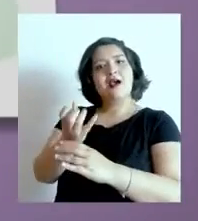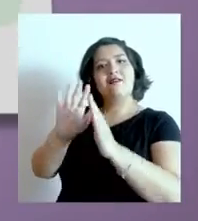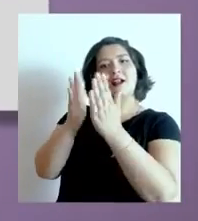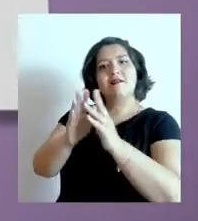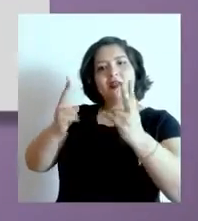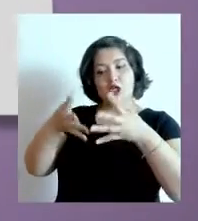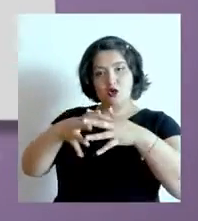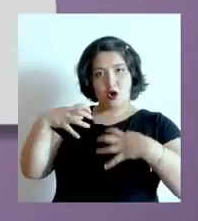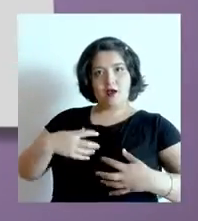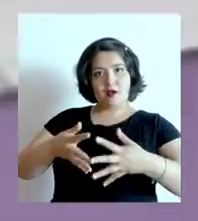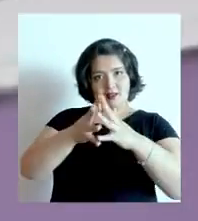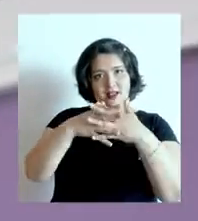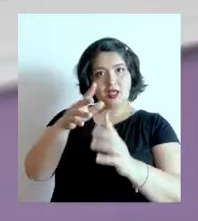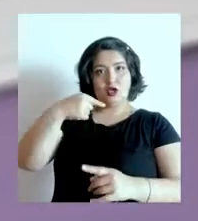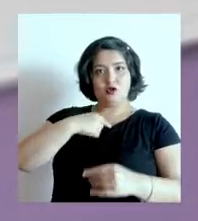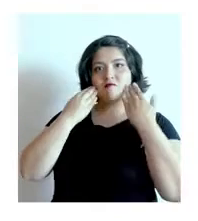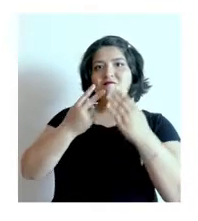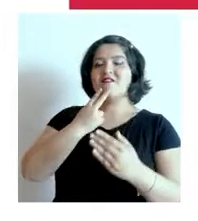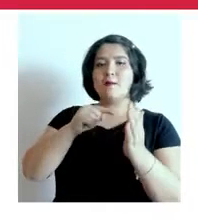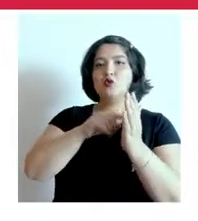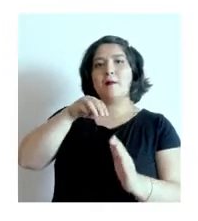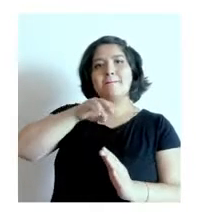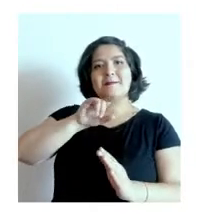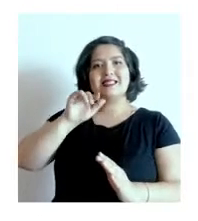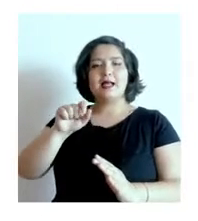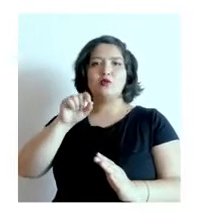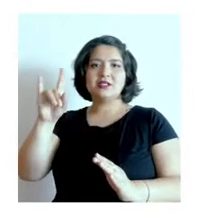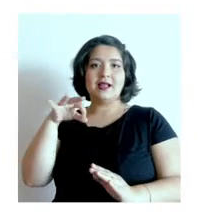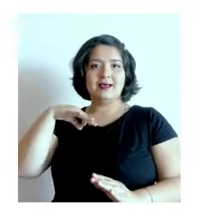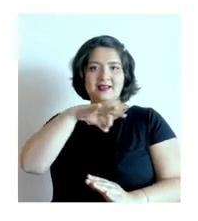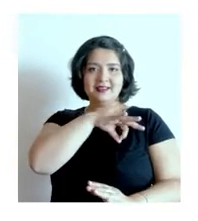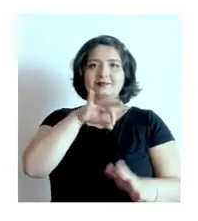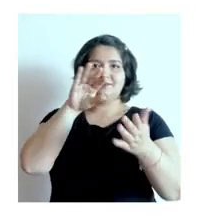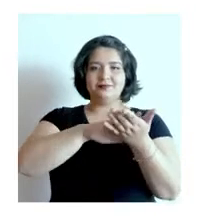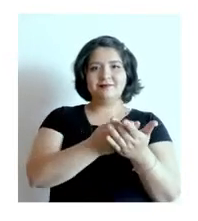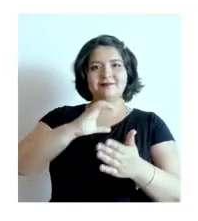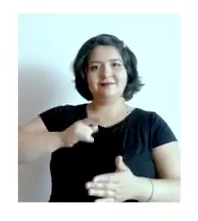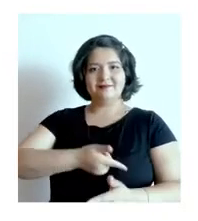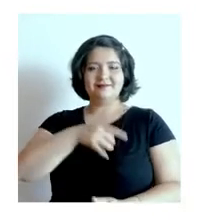de los órganos y tejidos en yodonovida.minsal.cl Ministerio de Salud. Gobierno de Chile.